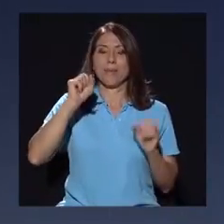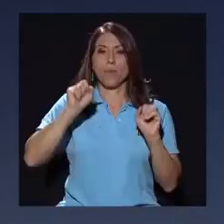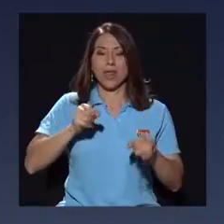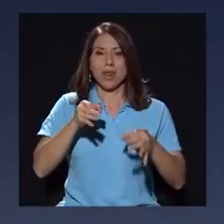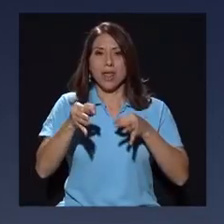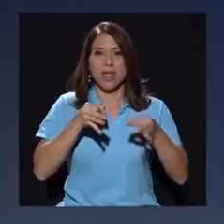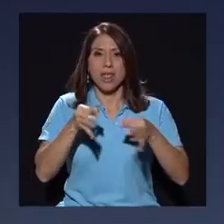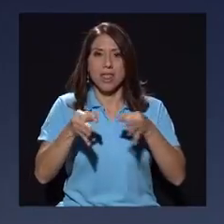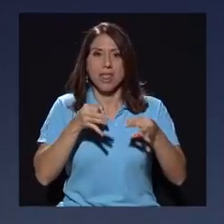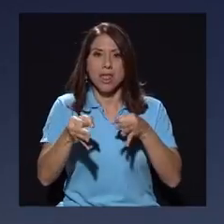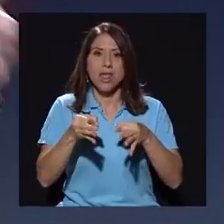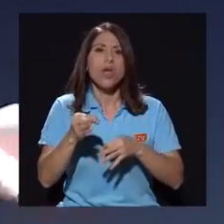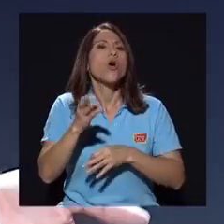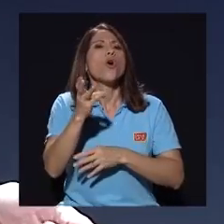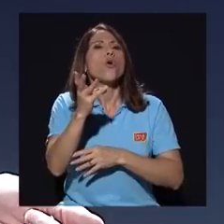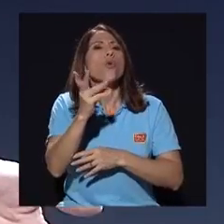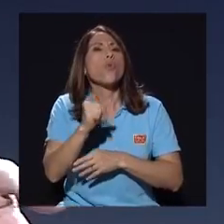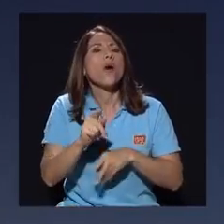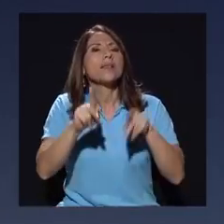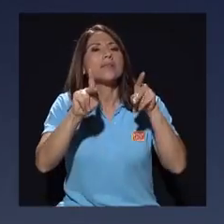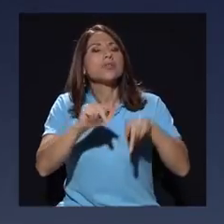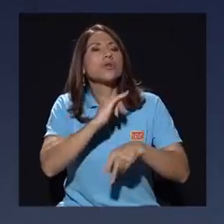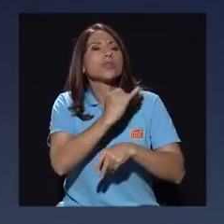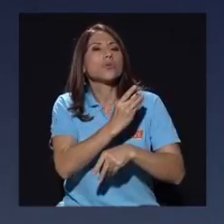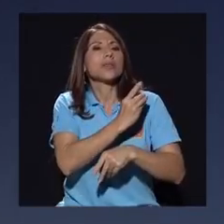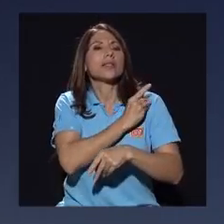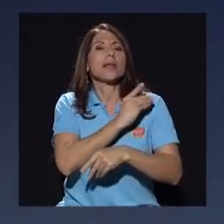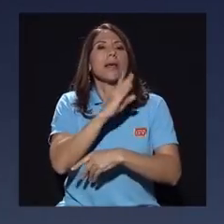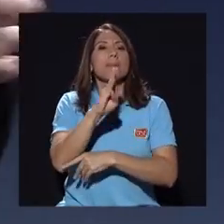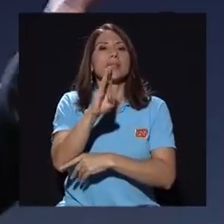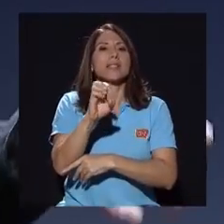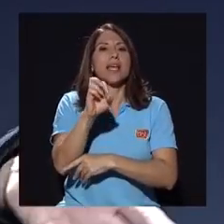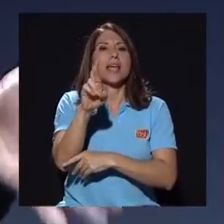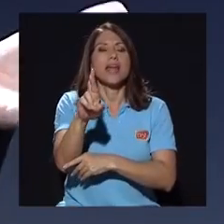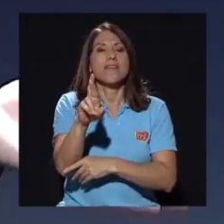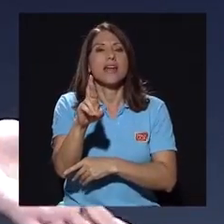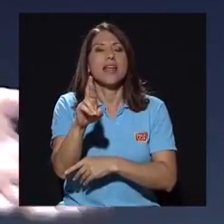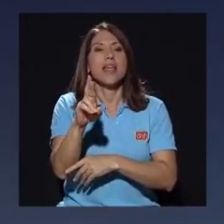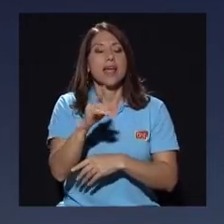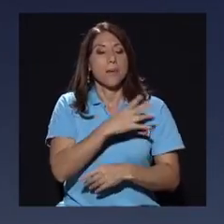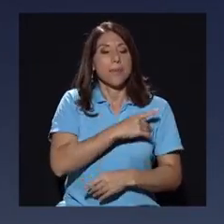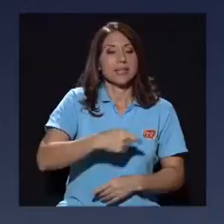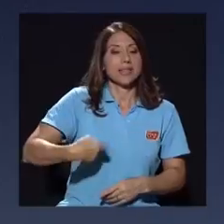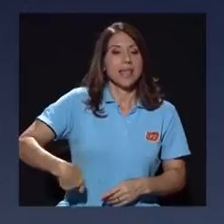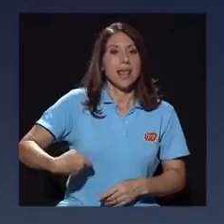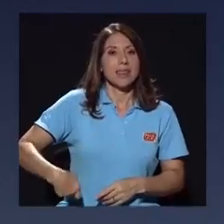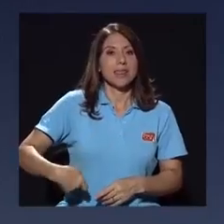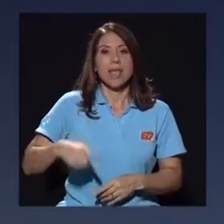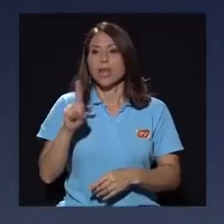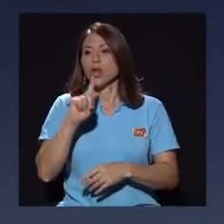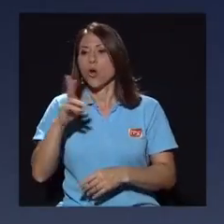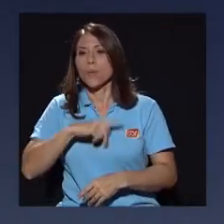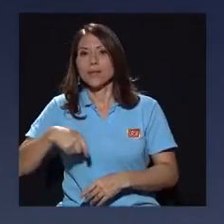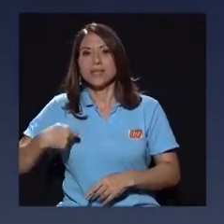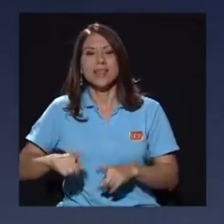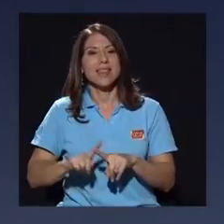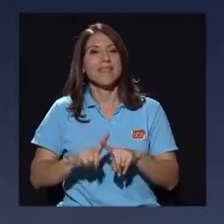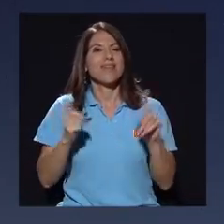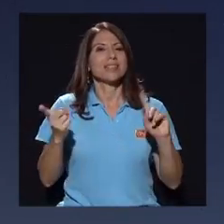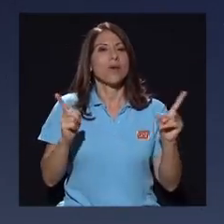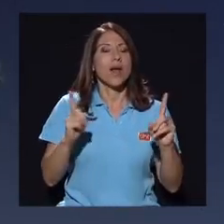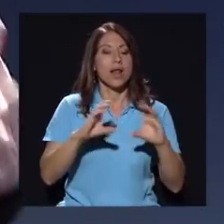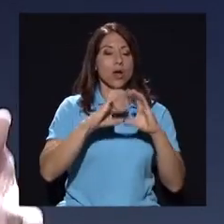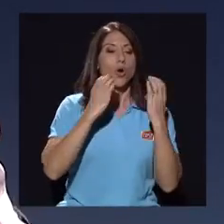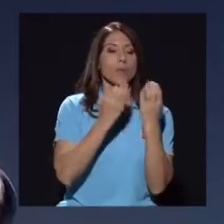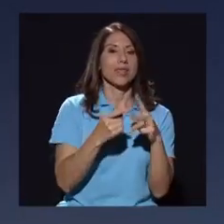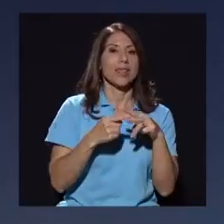explicarlo. Cuántos directivos hay en el BCR, cuál es la diferencia entre ser presidente y no ser presidente, qué es el comité de